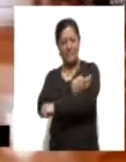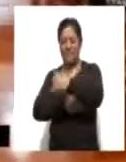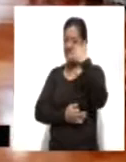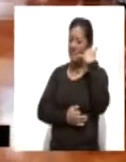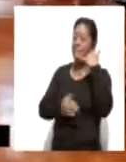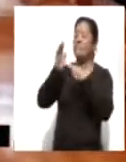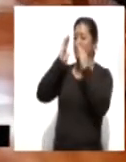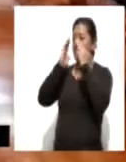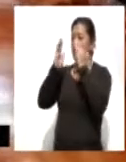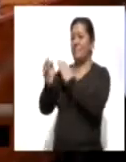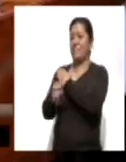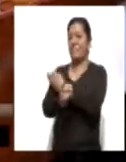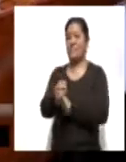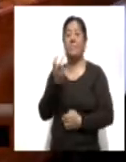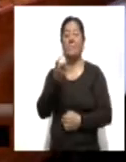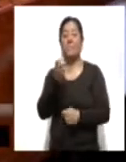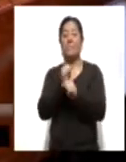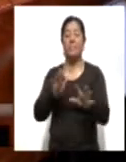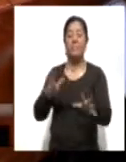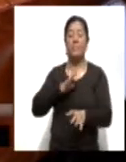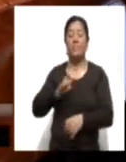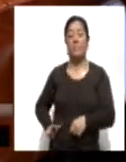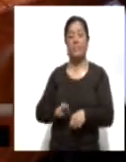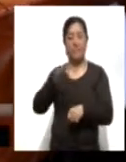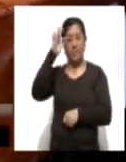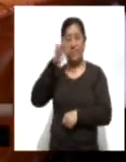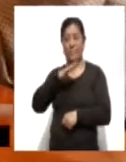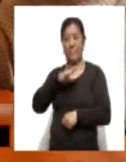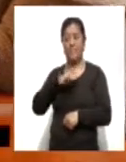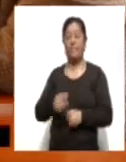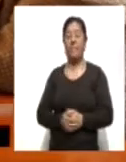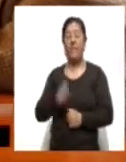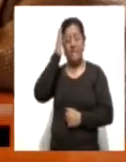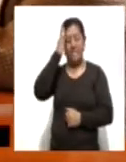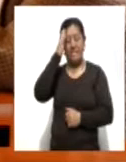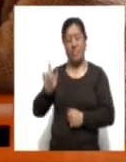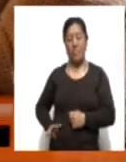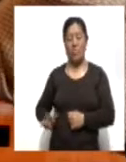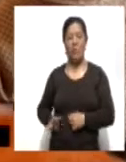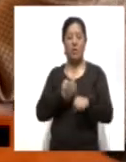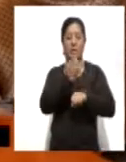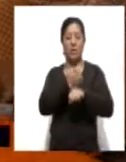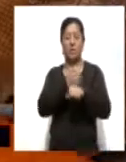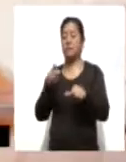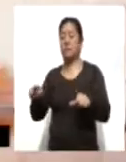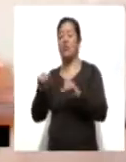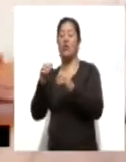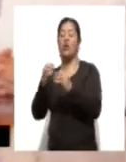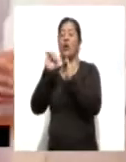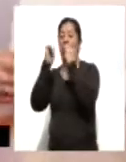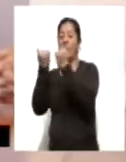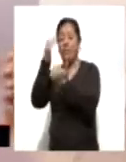auditorio, buenas tardes. Así es informarles que el gobernador Marco Mena encabezó la firma de convenio entre el gobierno del Estado y la Fundación Azteca para establecer en